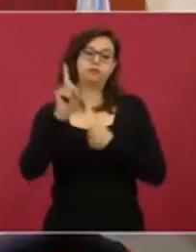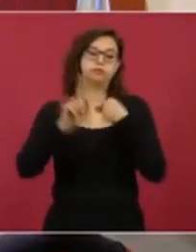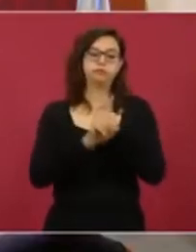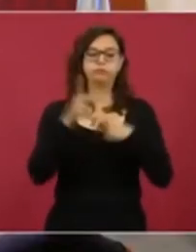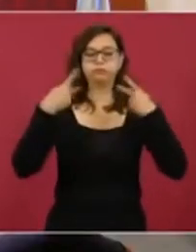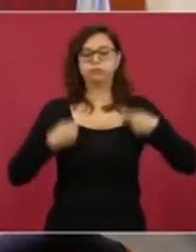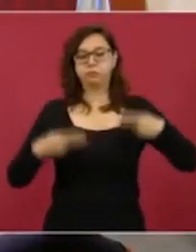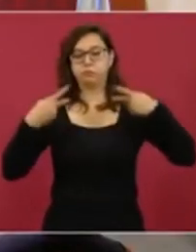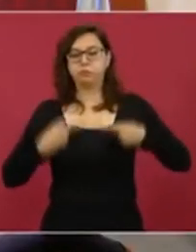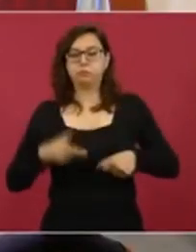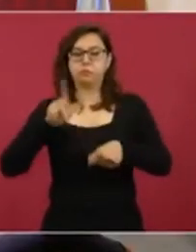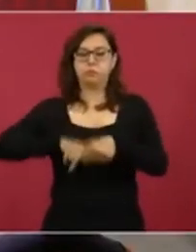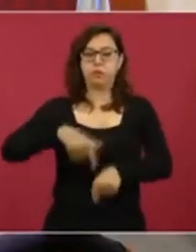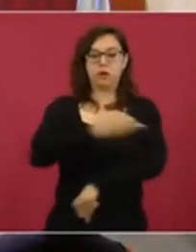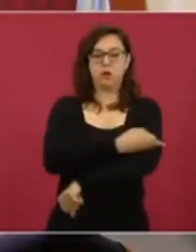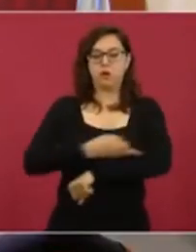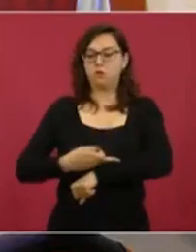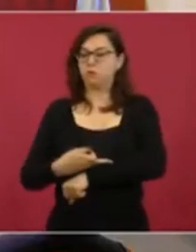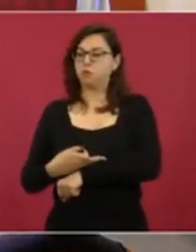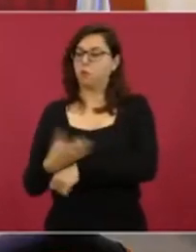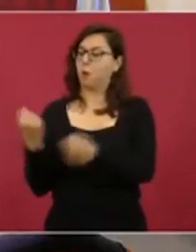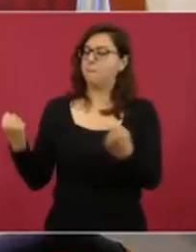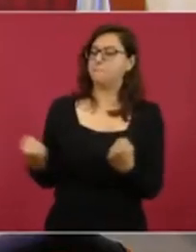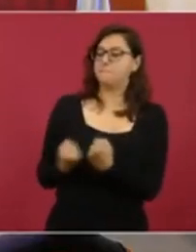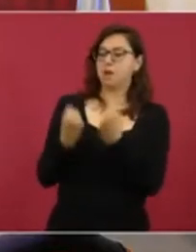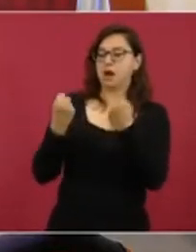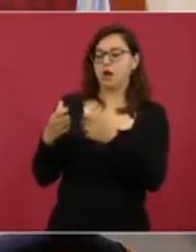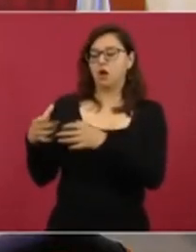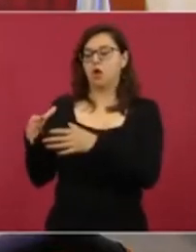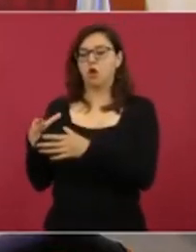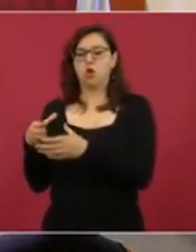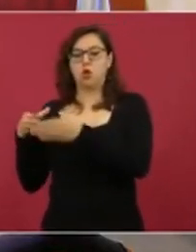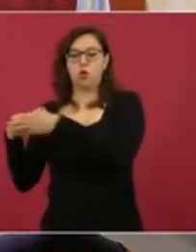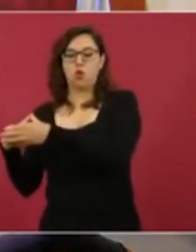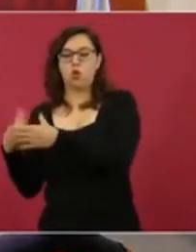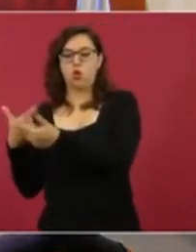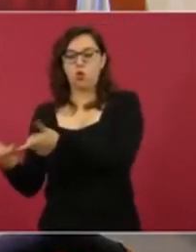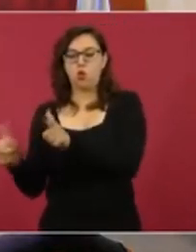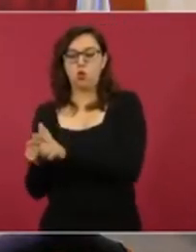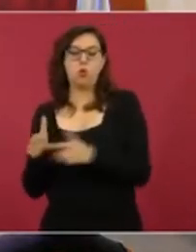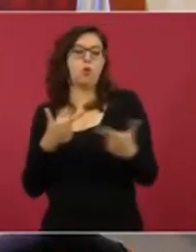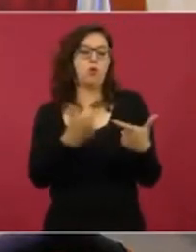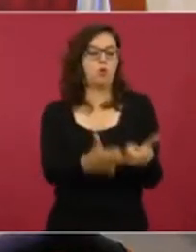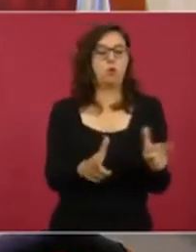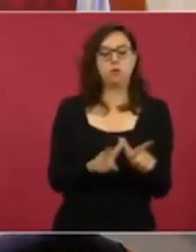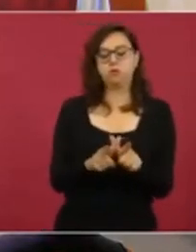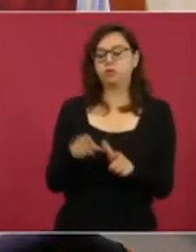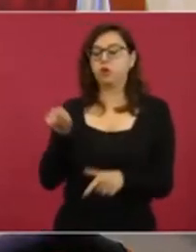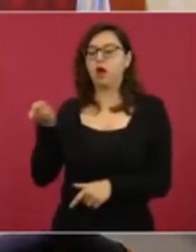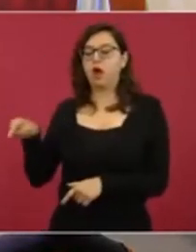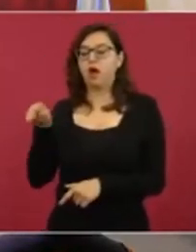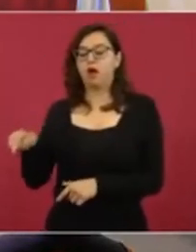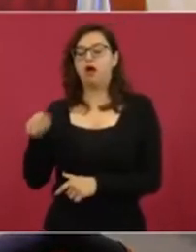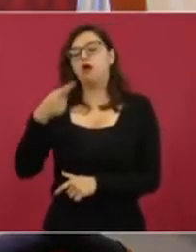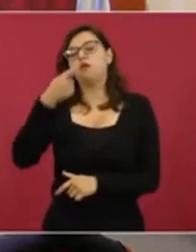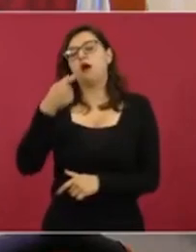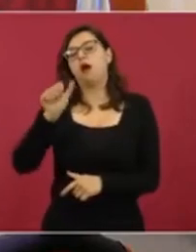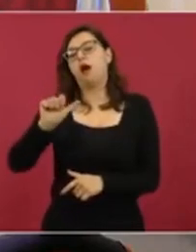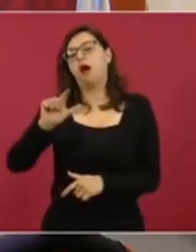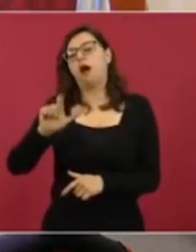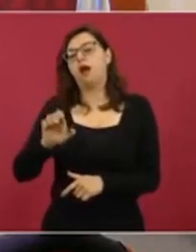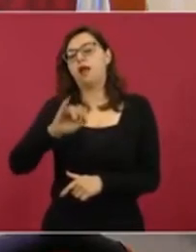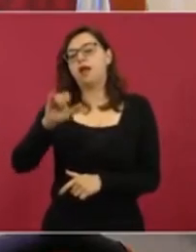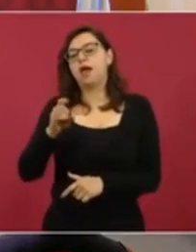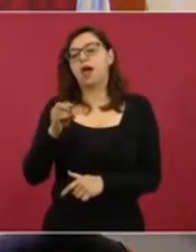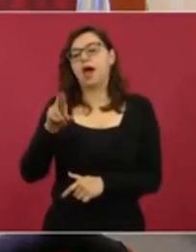entre la cabeza de dos células, uno que podemos ubicar como Alejandro alias El